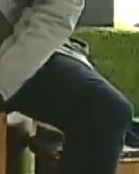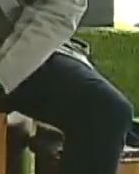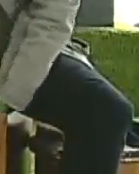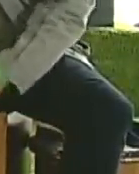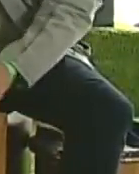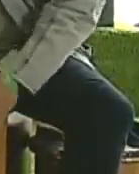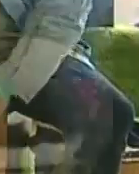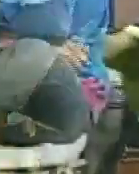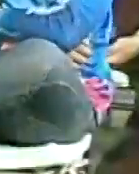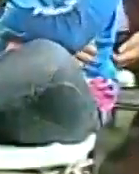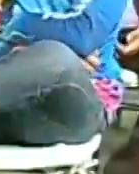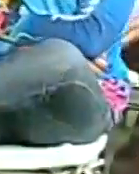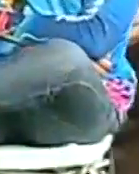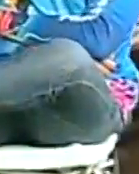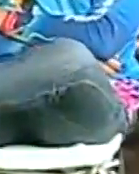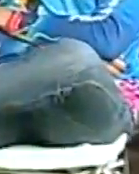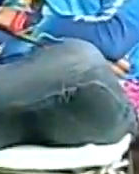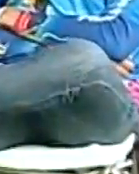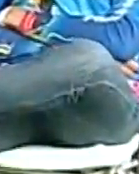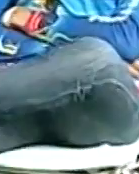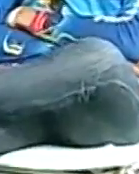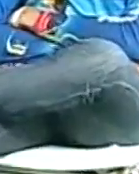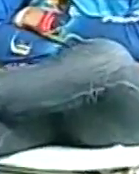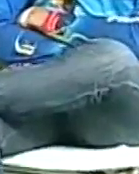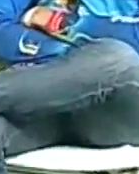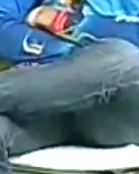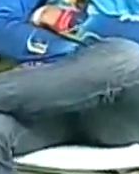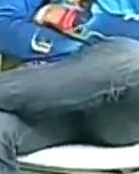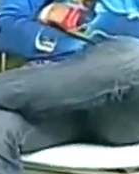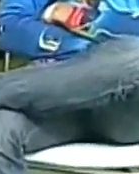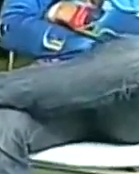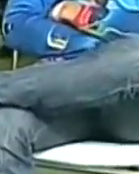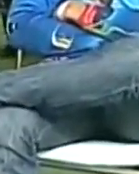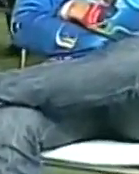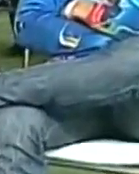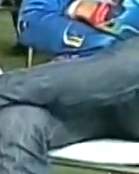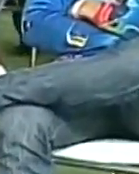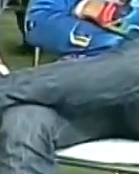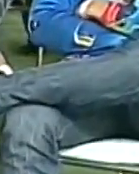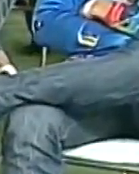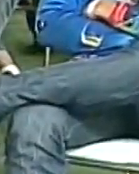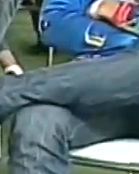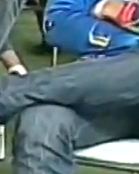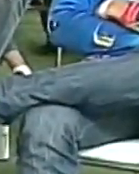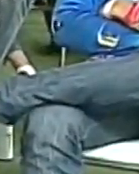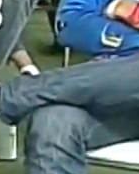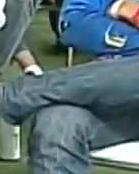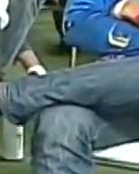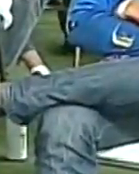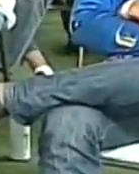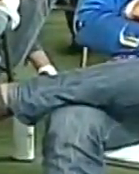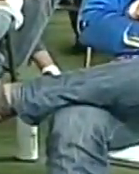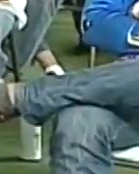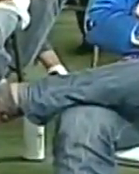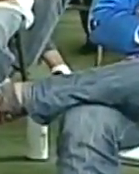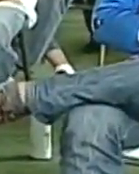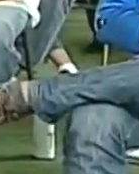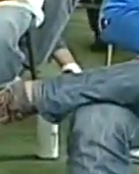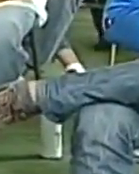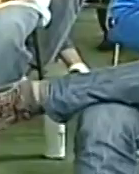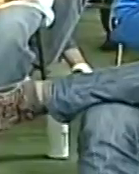sustentable y sostenible, así como tecnologías ecológicas o de bajo impacto. Además, fueron